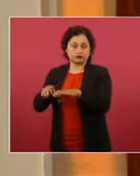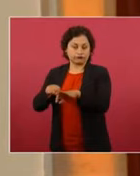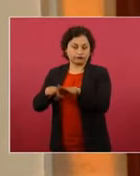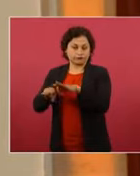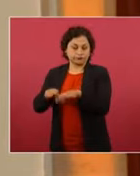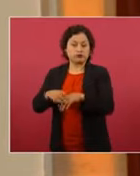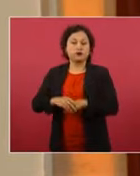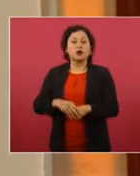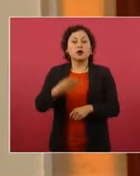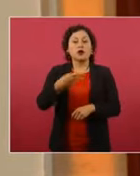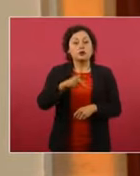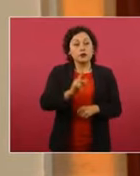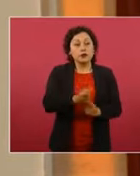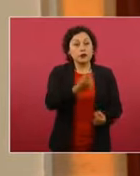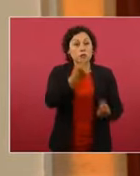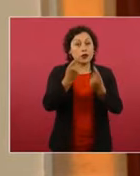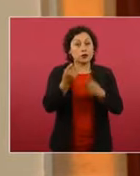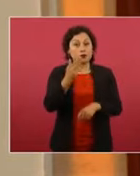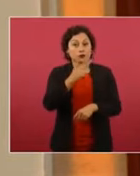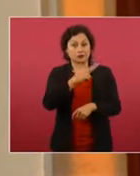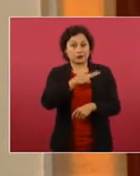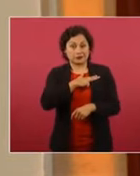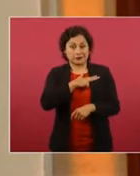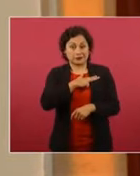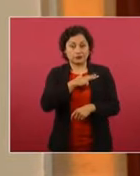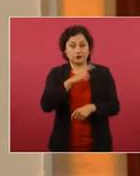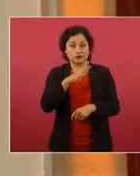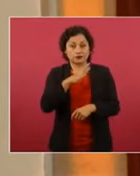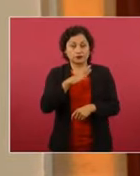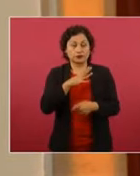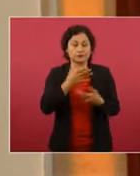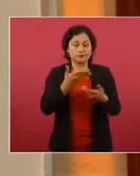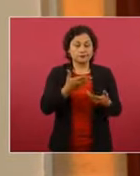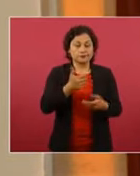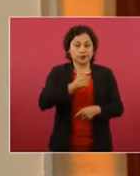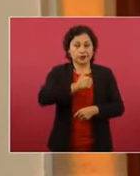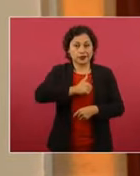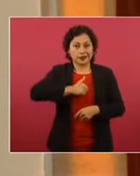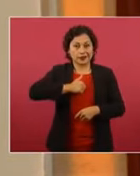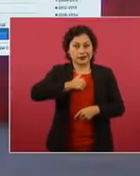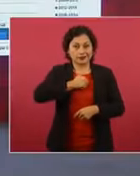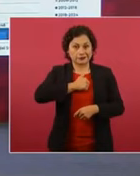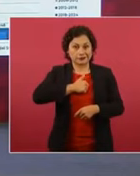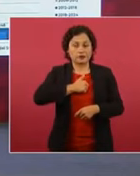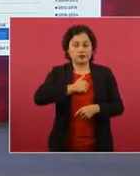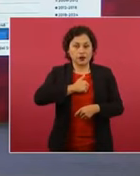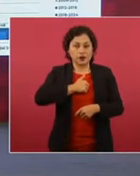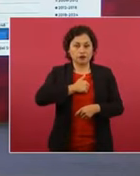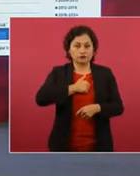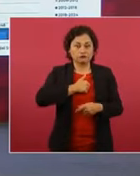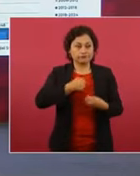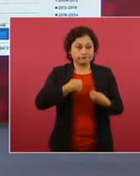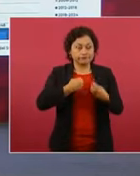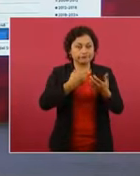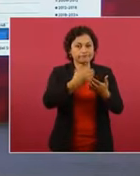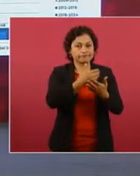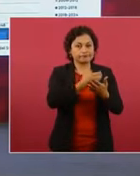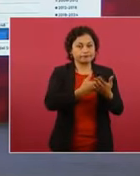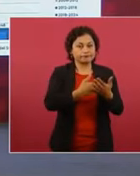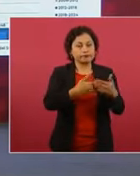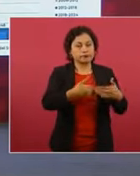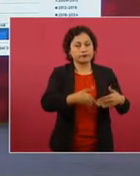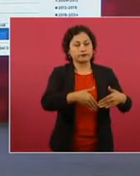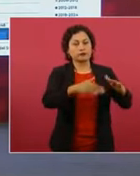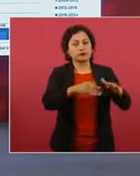generado por el tipo de herida, desafortunadamente tienen que dejar las Fuerzas